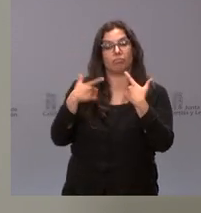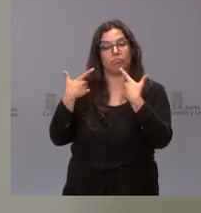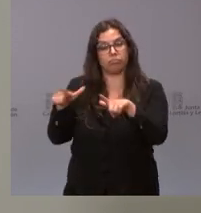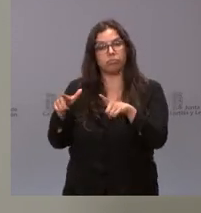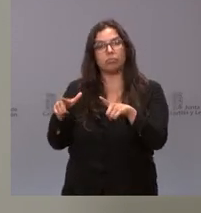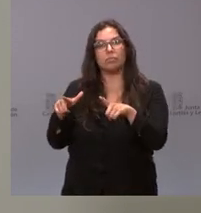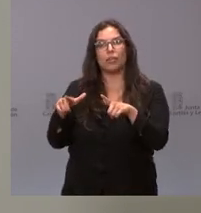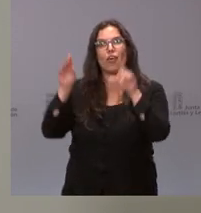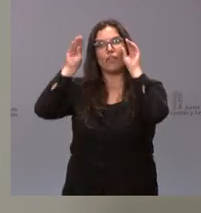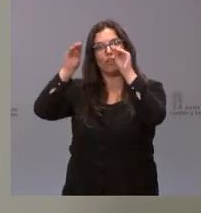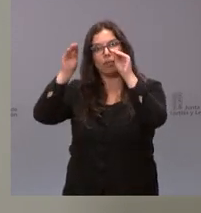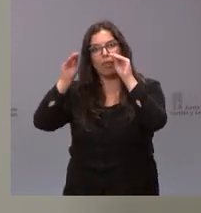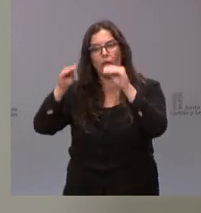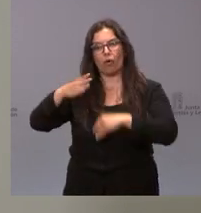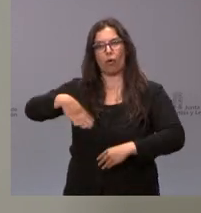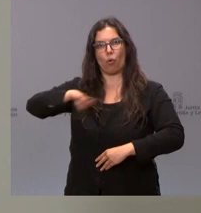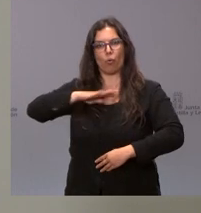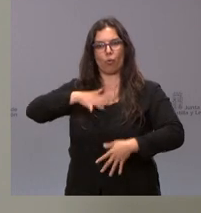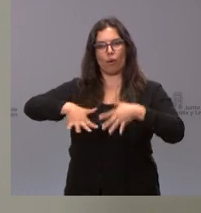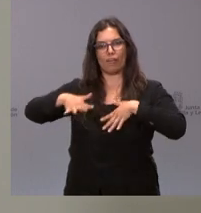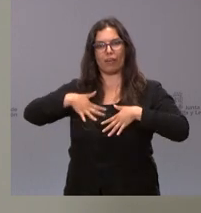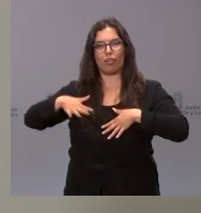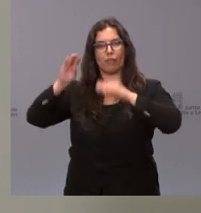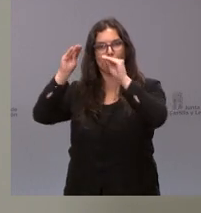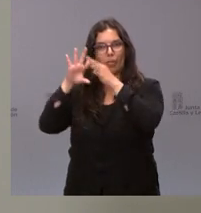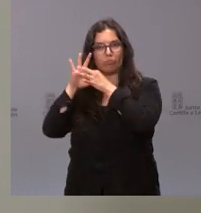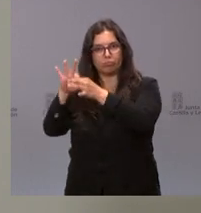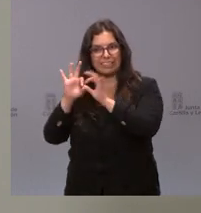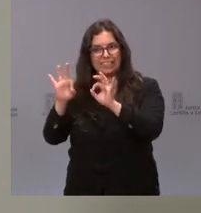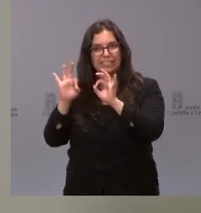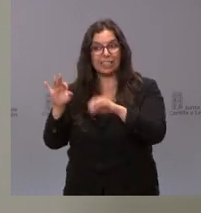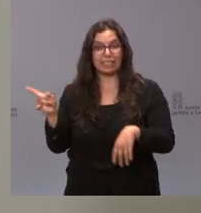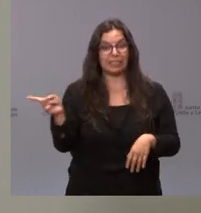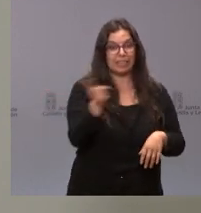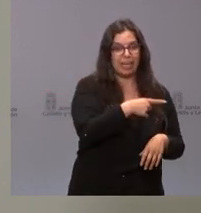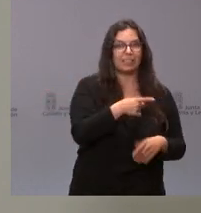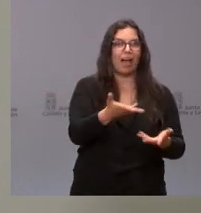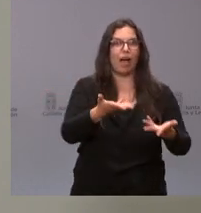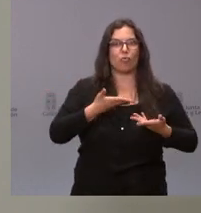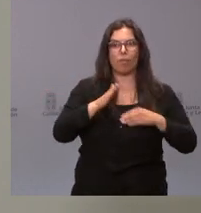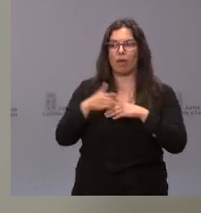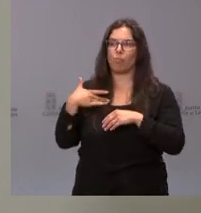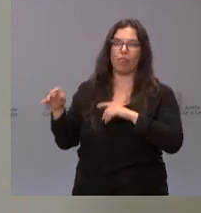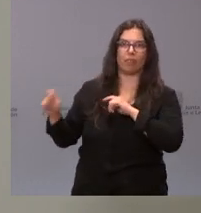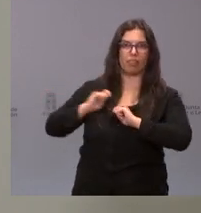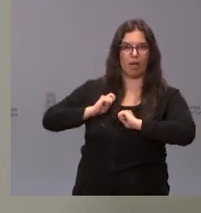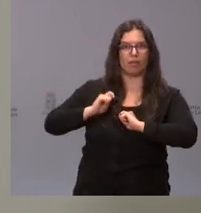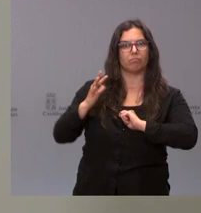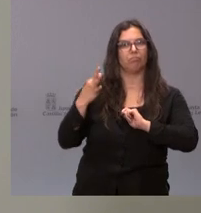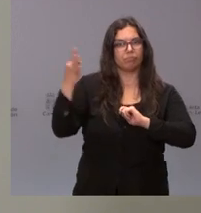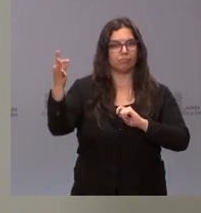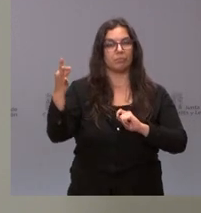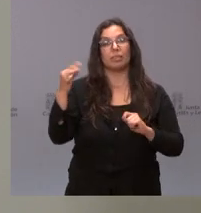de vista de la formación y cualificación con formación aeronáutica específica en esta materia, además de que está